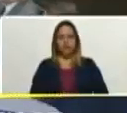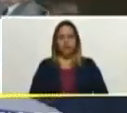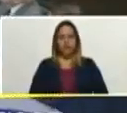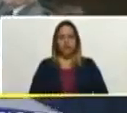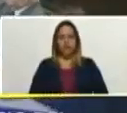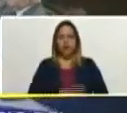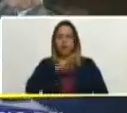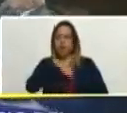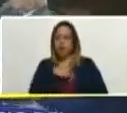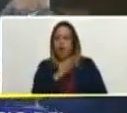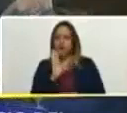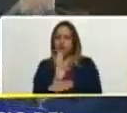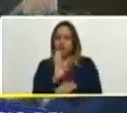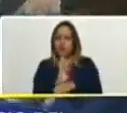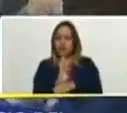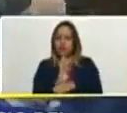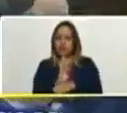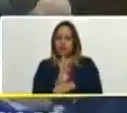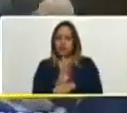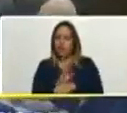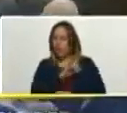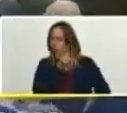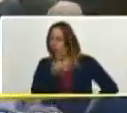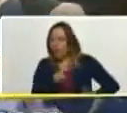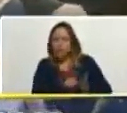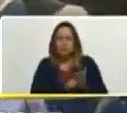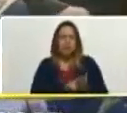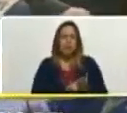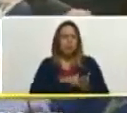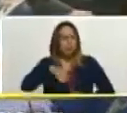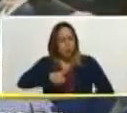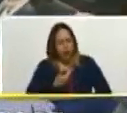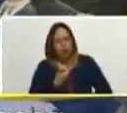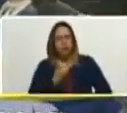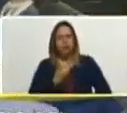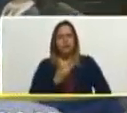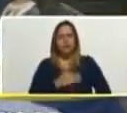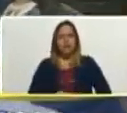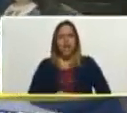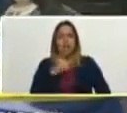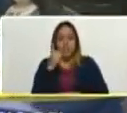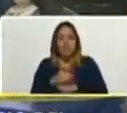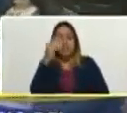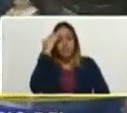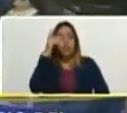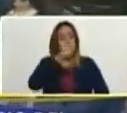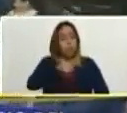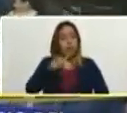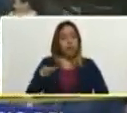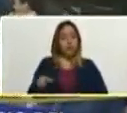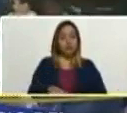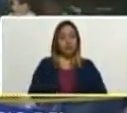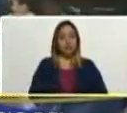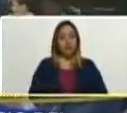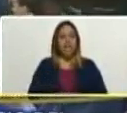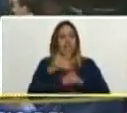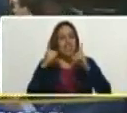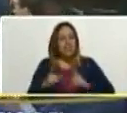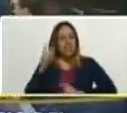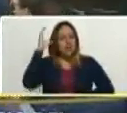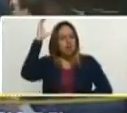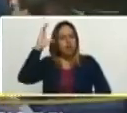Garantizarle al máximo, más allá de lo posible, más allá. Debe saber nuestro pueblo y debe tener